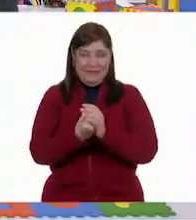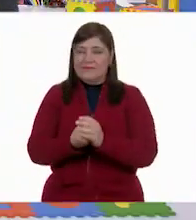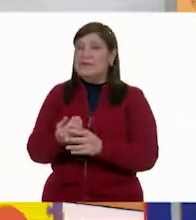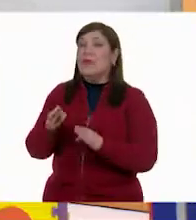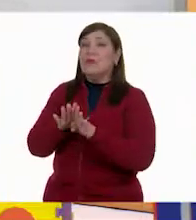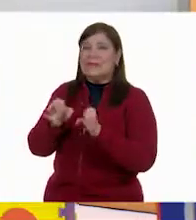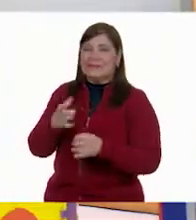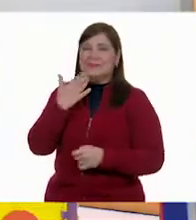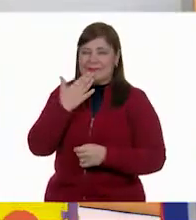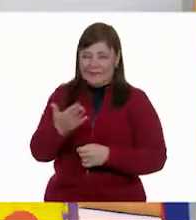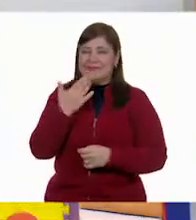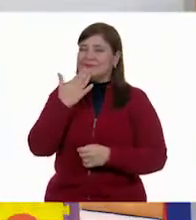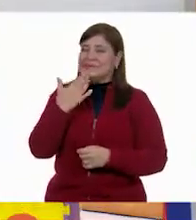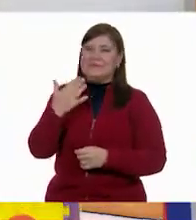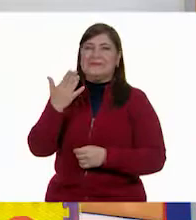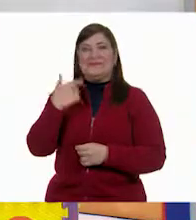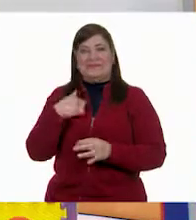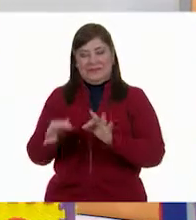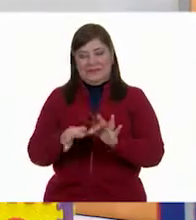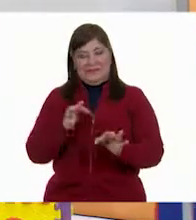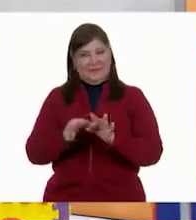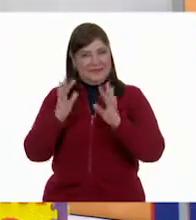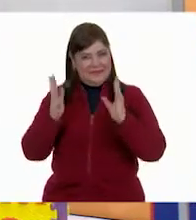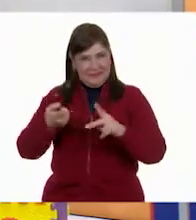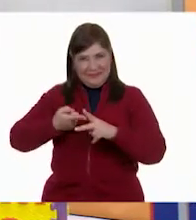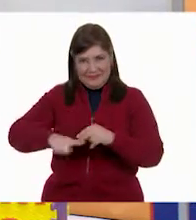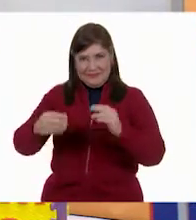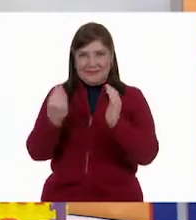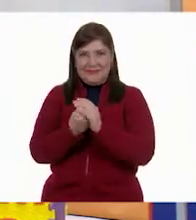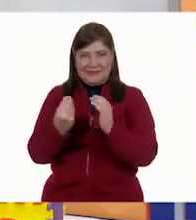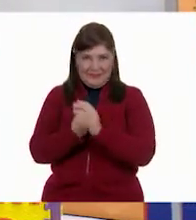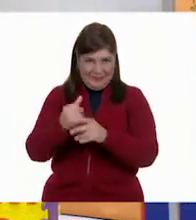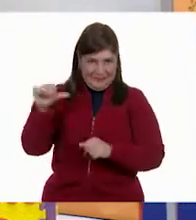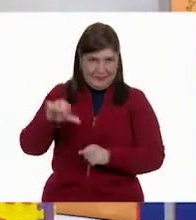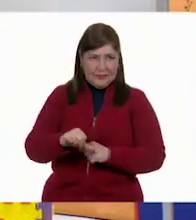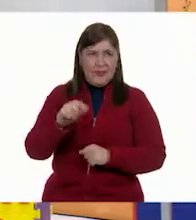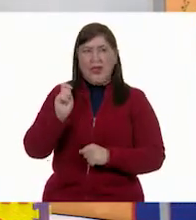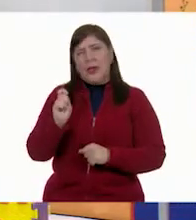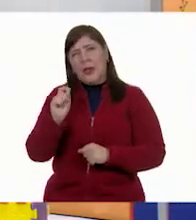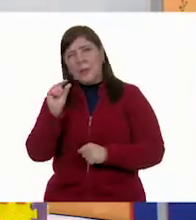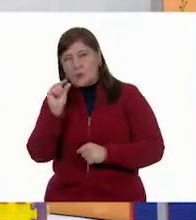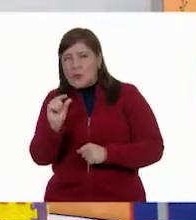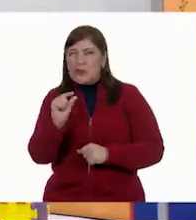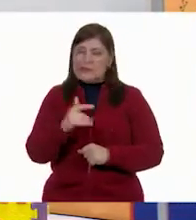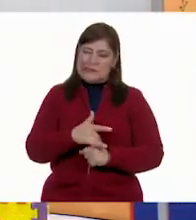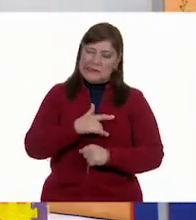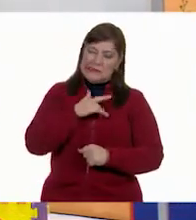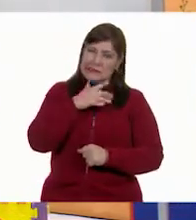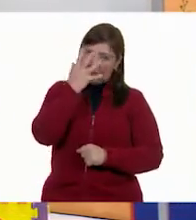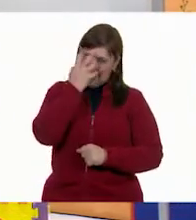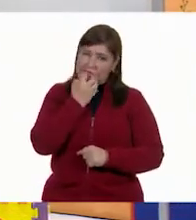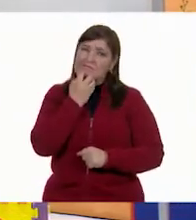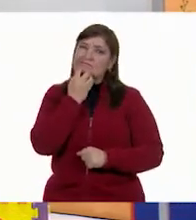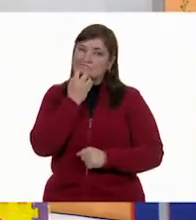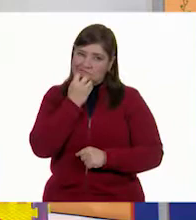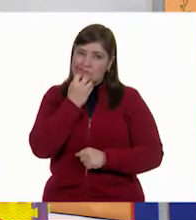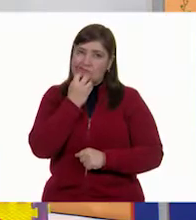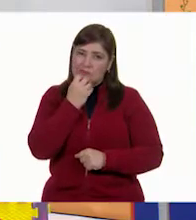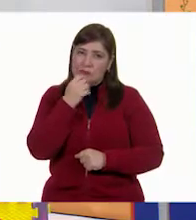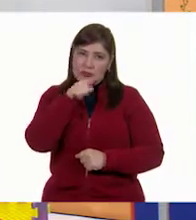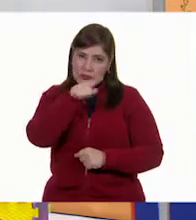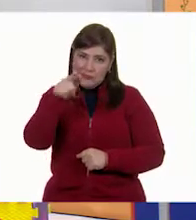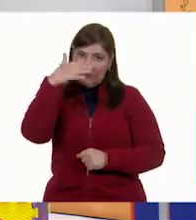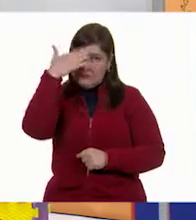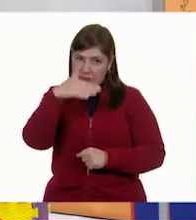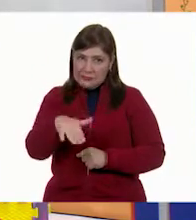Lalo? Muy bien, claro que sí, listísimo para comenzar con esta clase. Aunque un poco triste también, porque como saben,